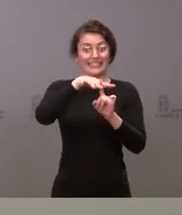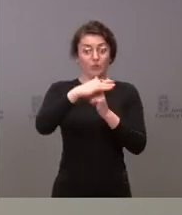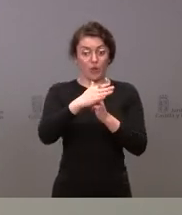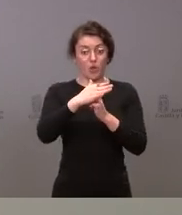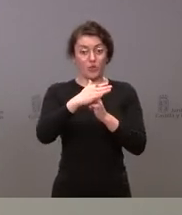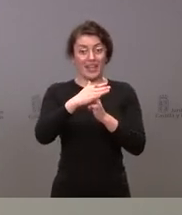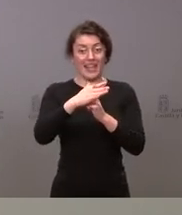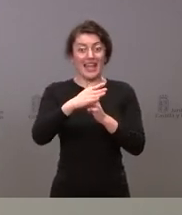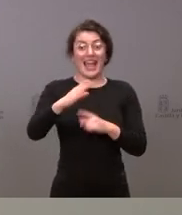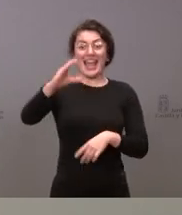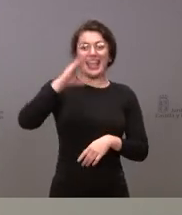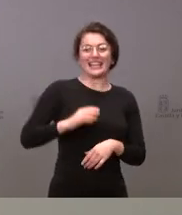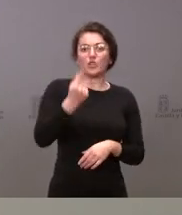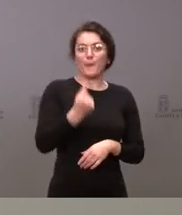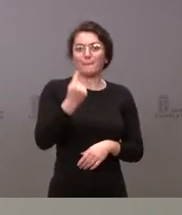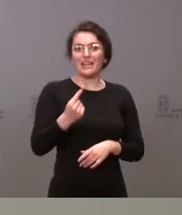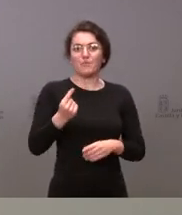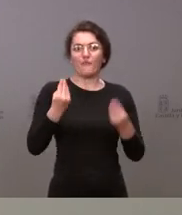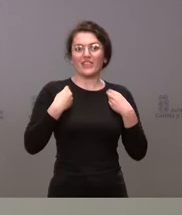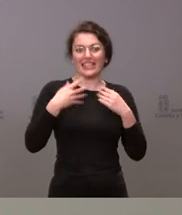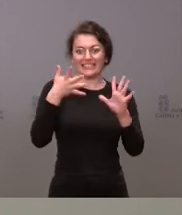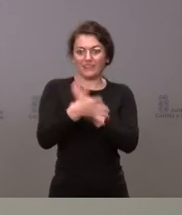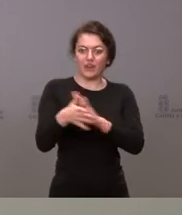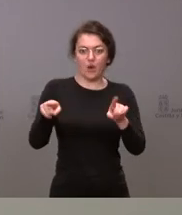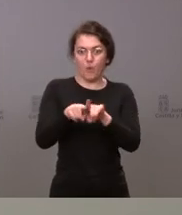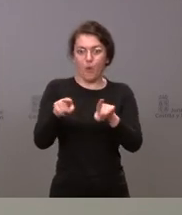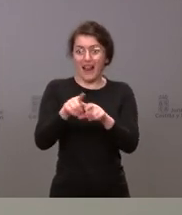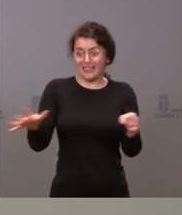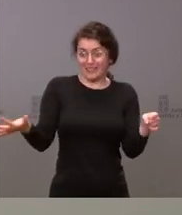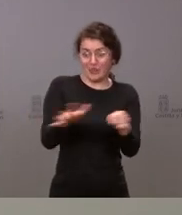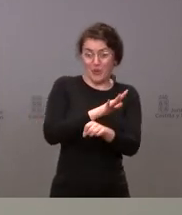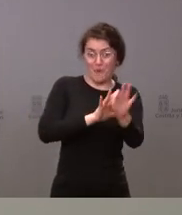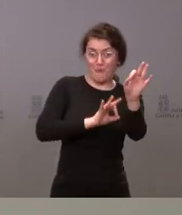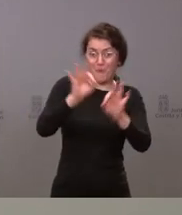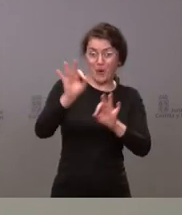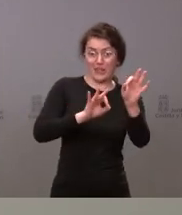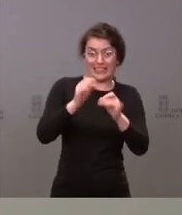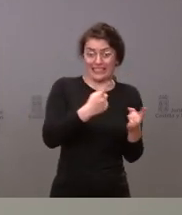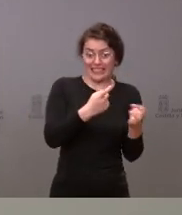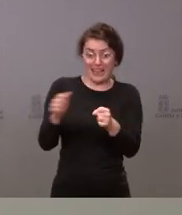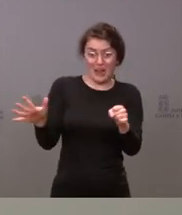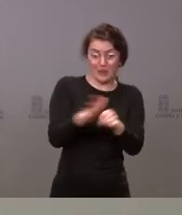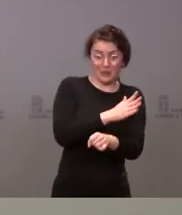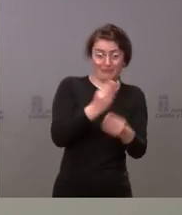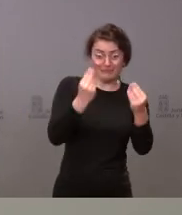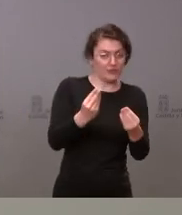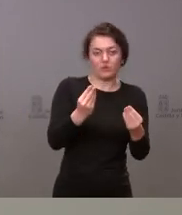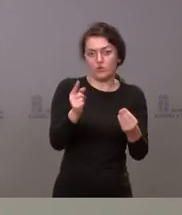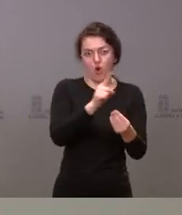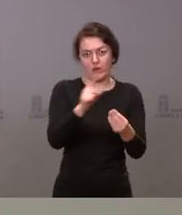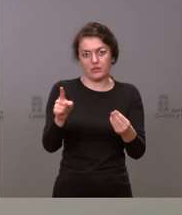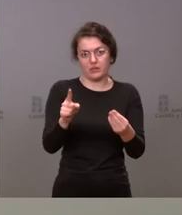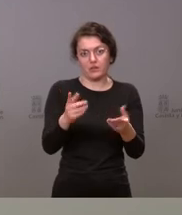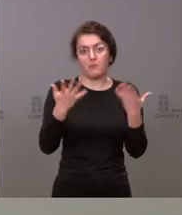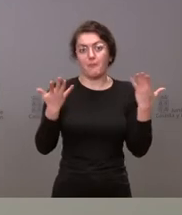que ha puesto en marcha el gobierno no cubre más que un muy pequeño porcentaje del total de las necesidades de tantas familias pero